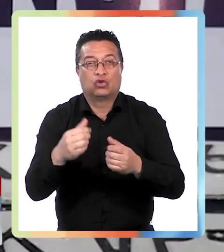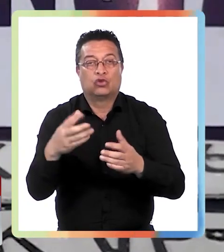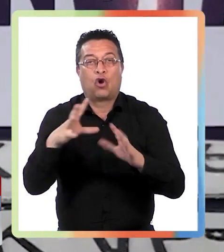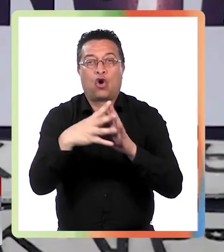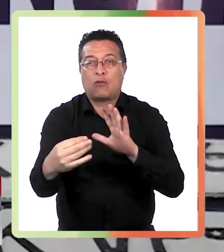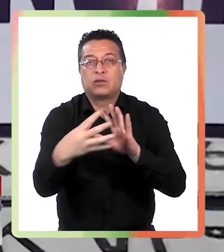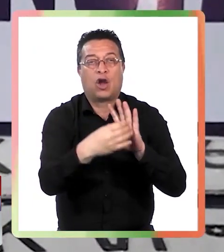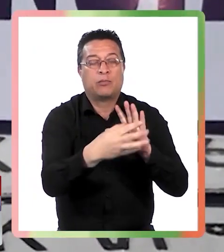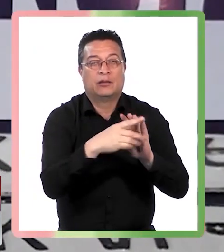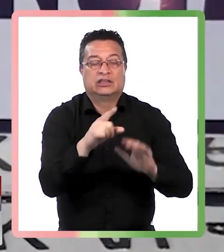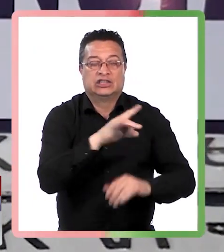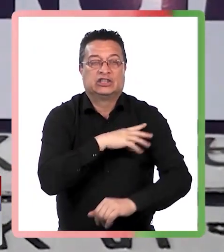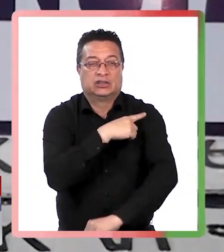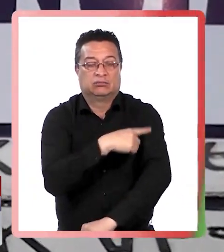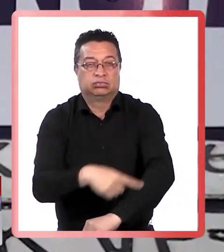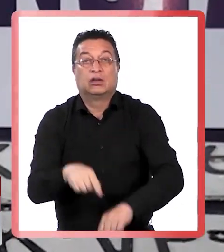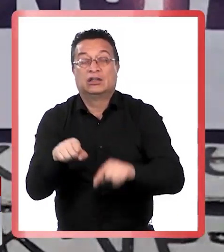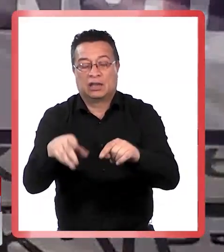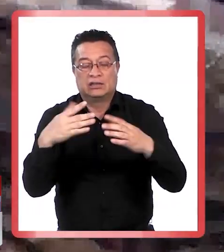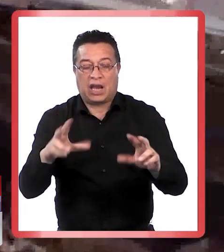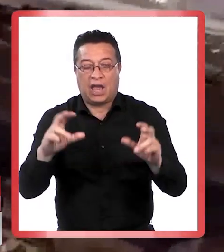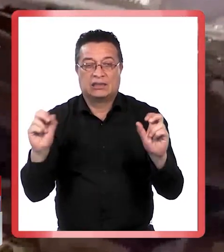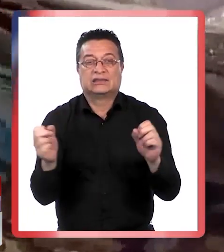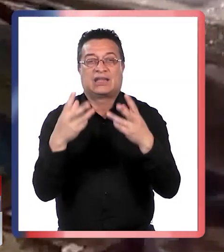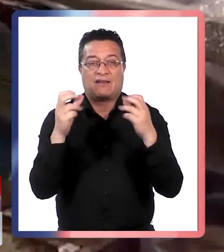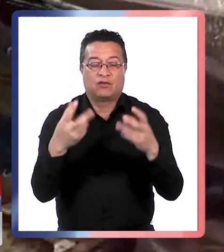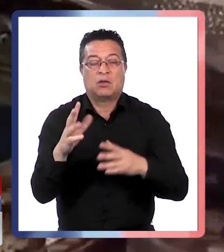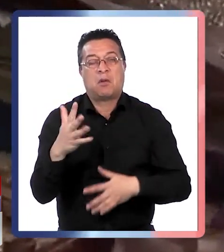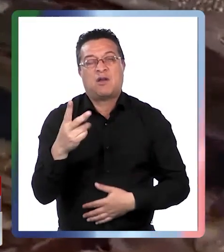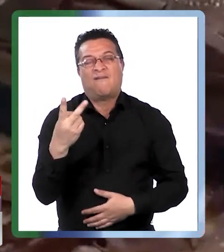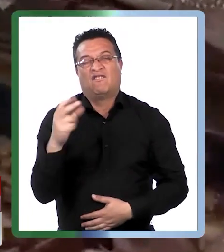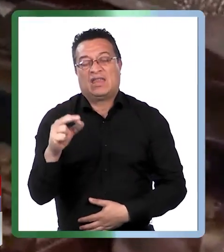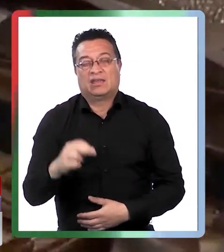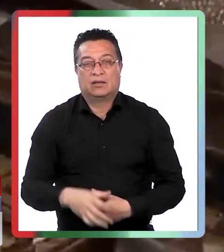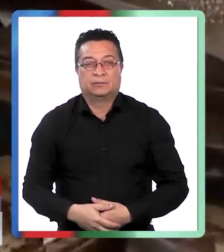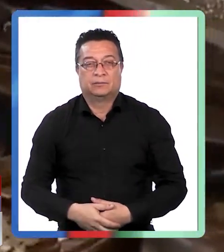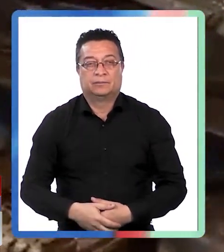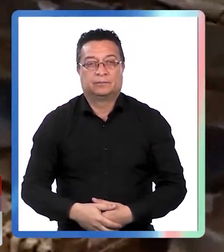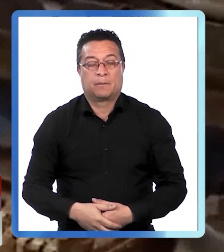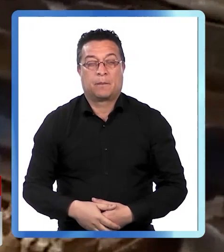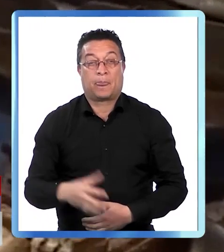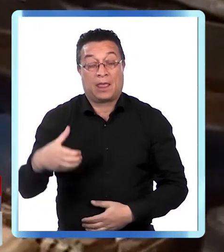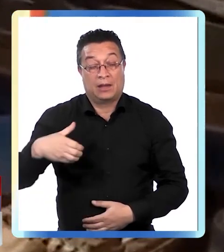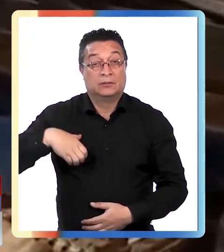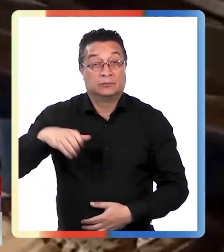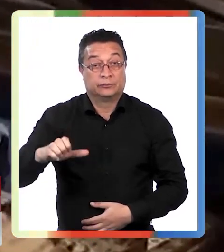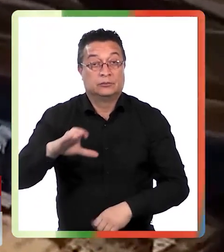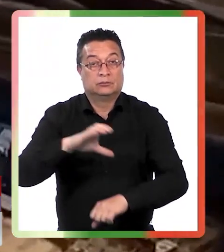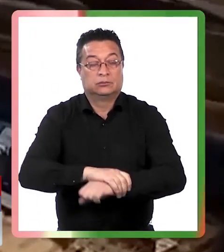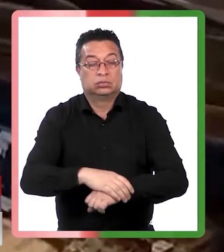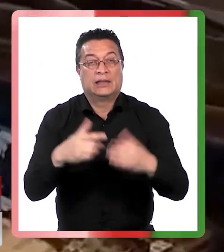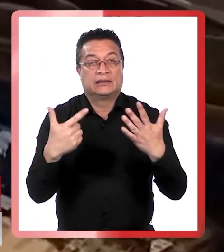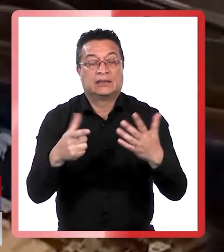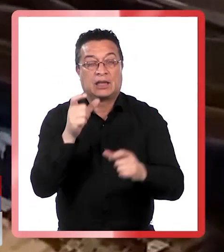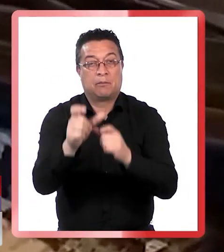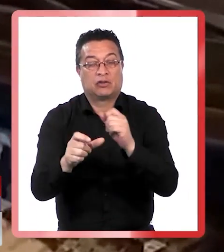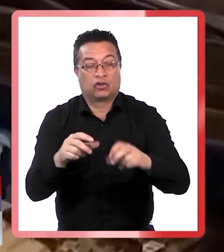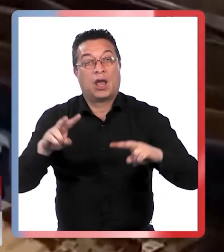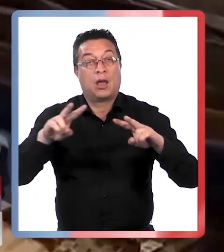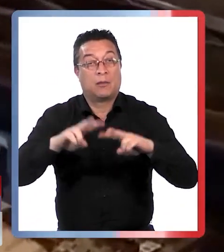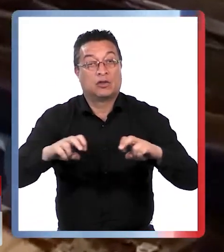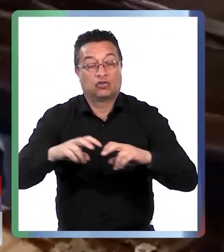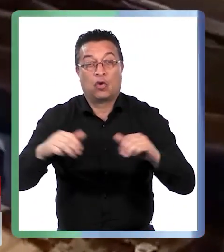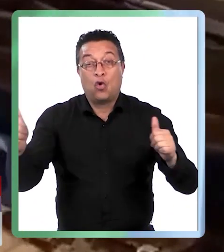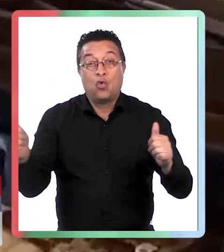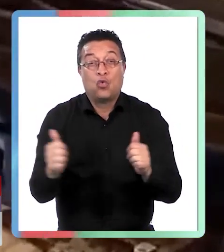clonados a lo largo de Chile y esta brigada ya ha podido recuperar cerca de 20 las detectives detuvieron a 7 personas en el